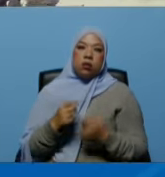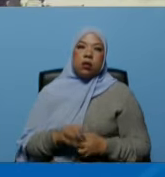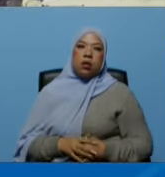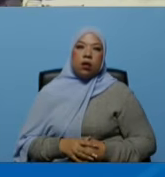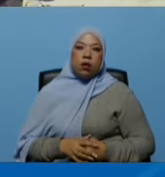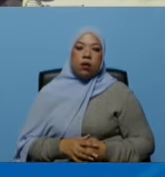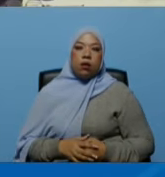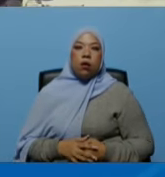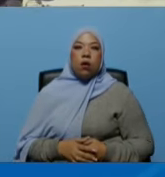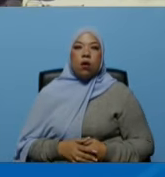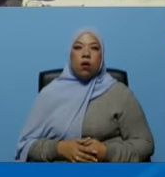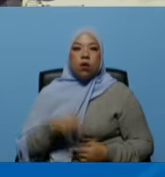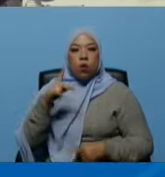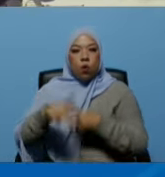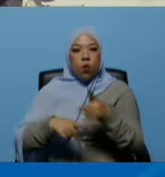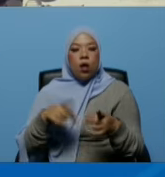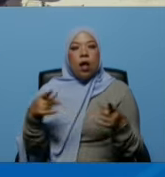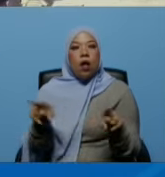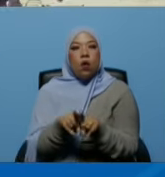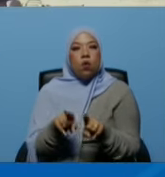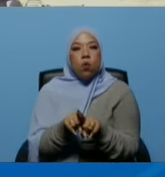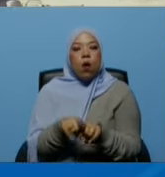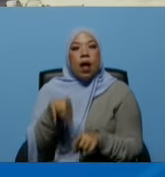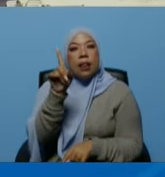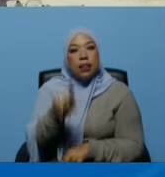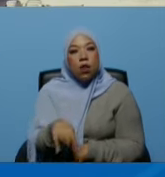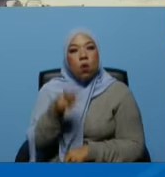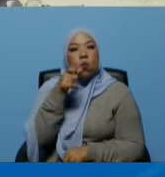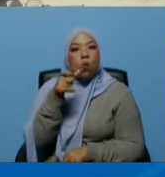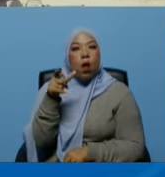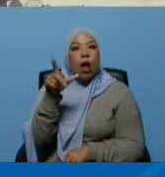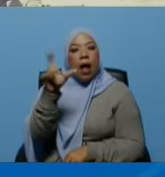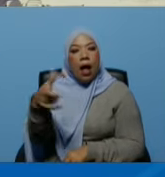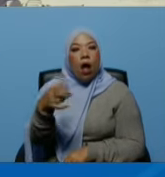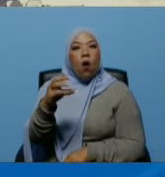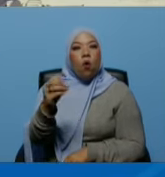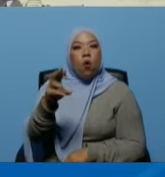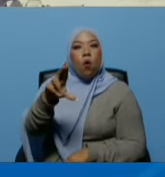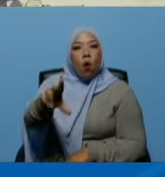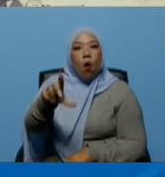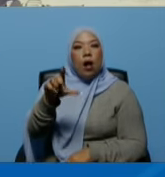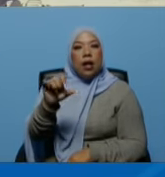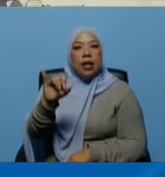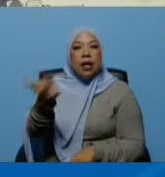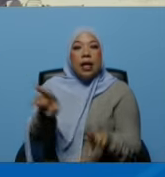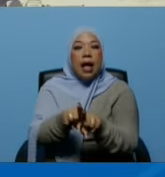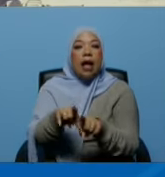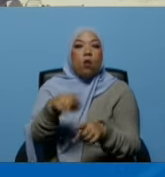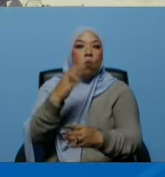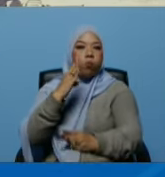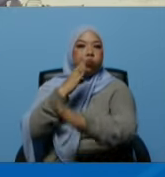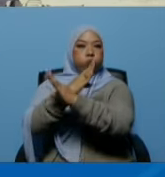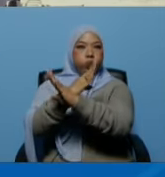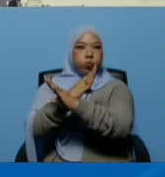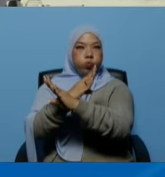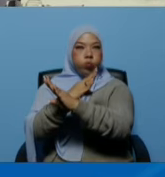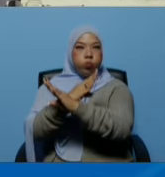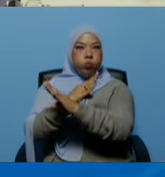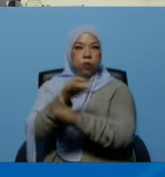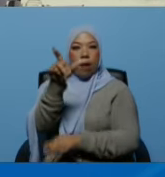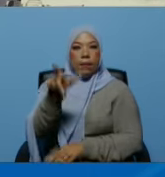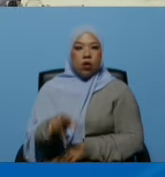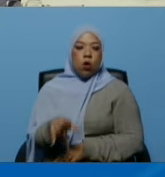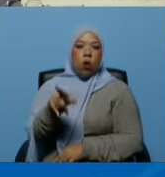por si acaso y apareció Goliath el Elon Musk de la época y le dijo David